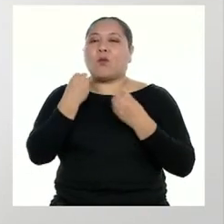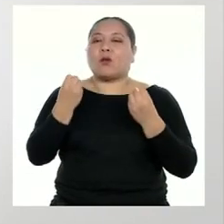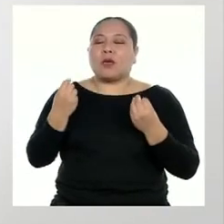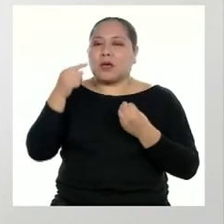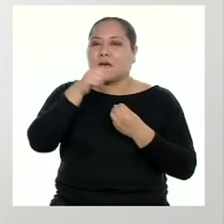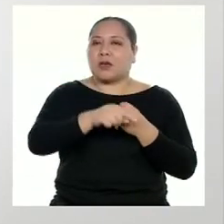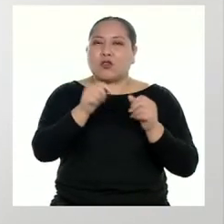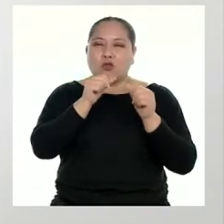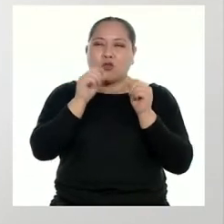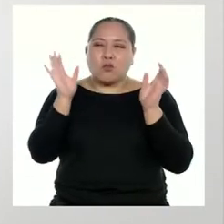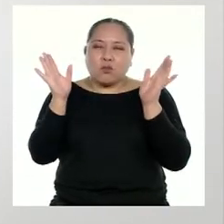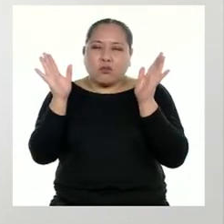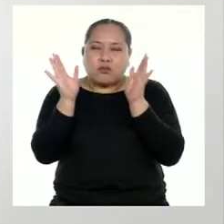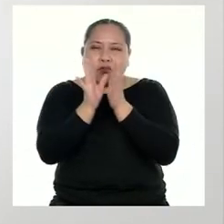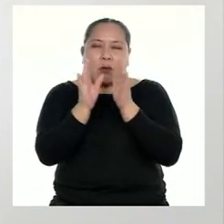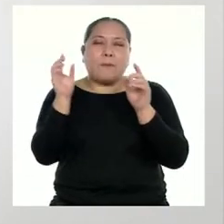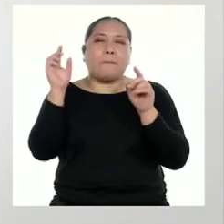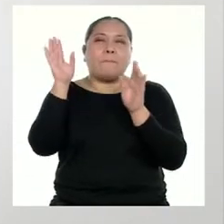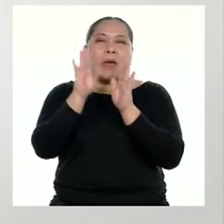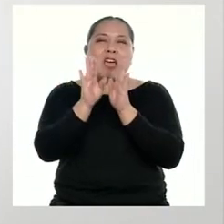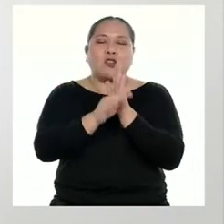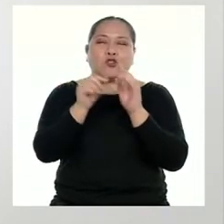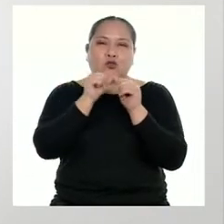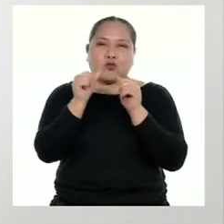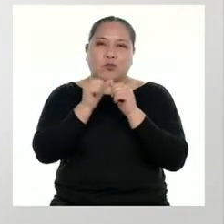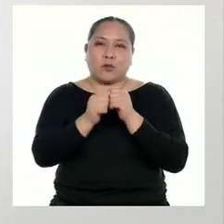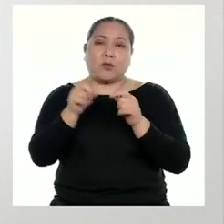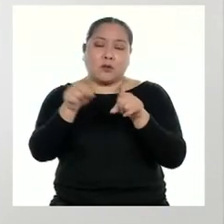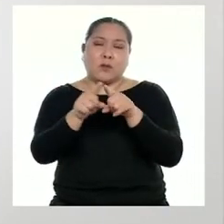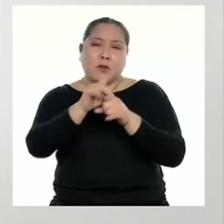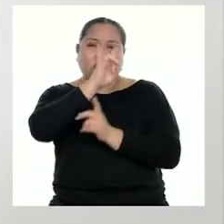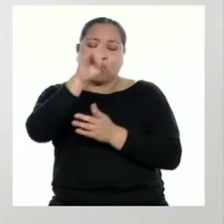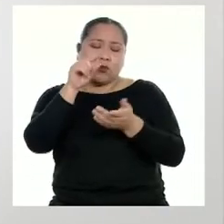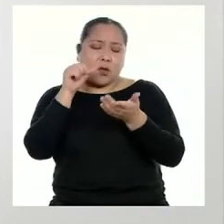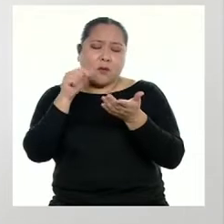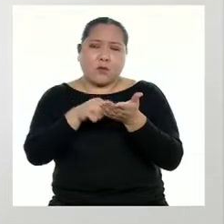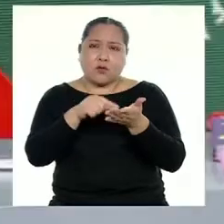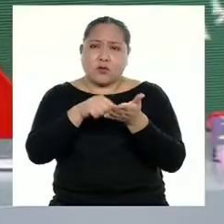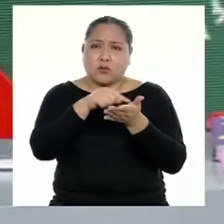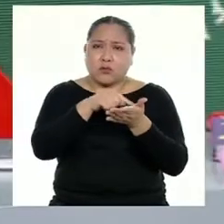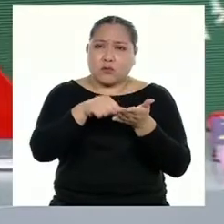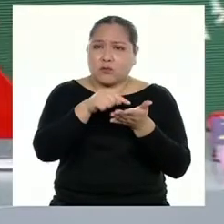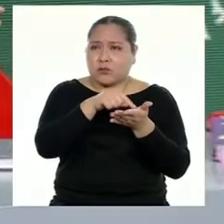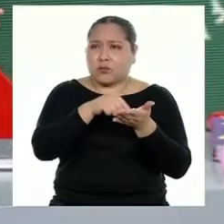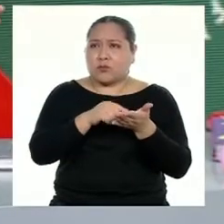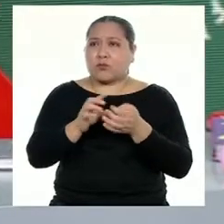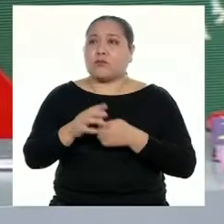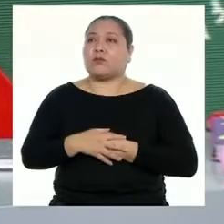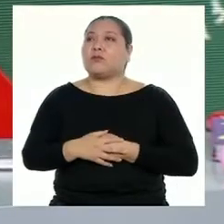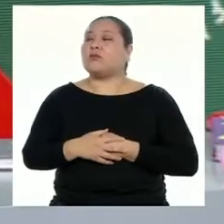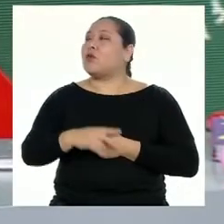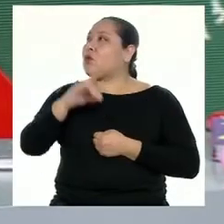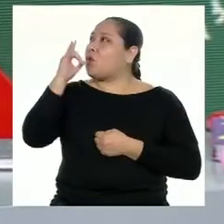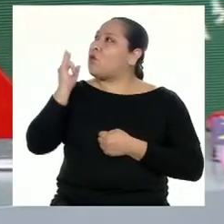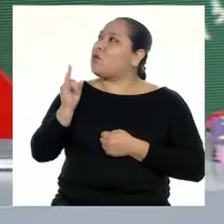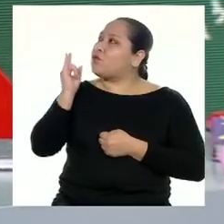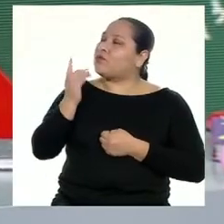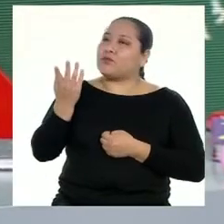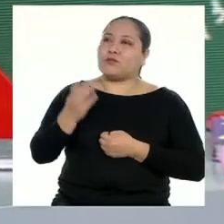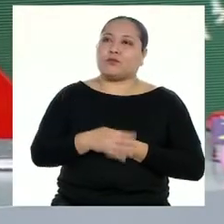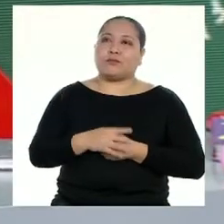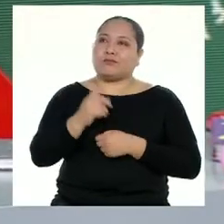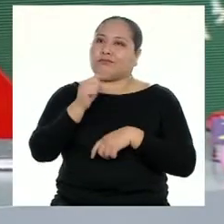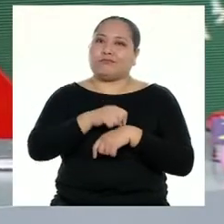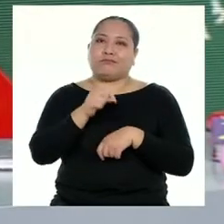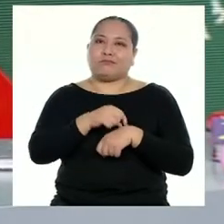operaciones con menos cifras incluso si usamos calculadora o matriz de cálculo. Lo urgente a veces no deja